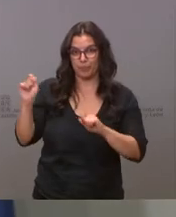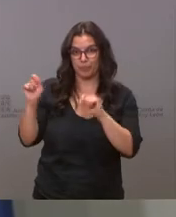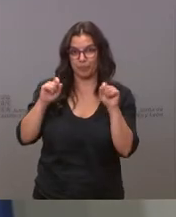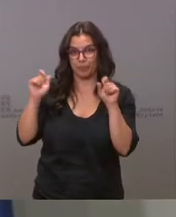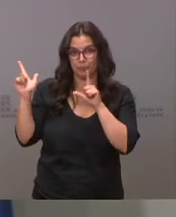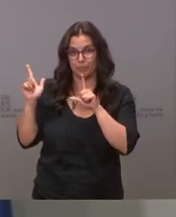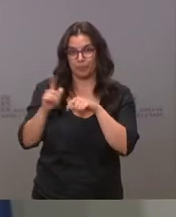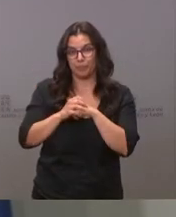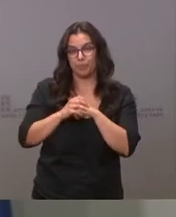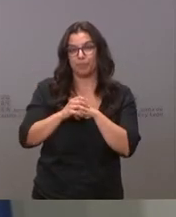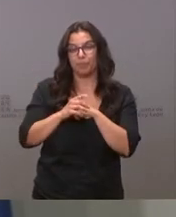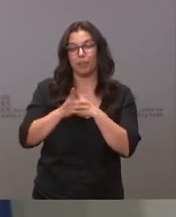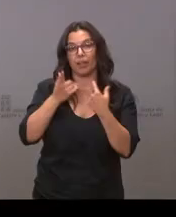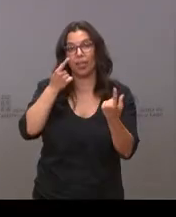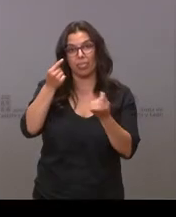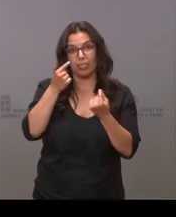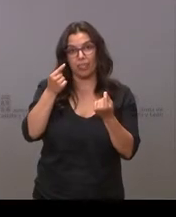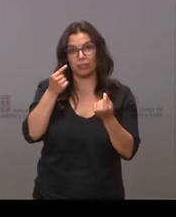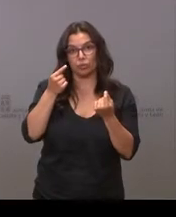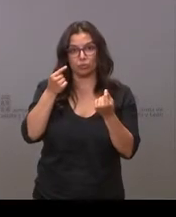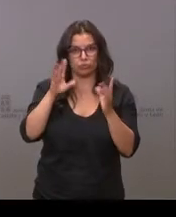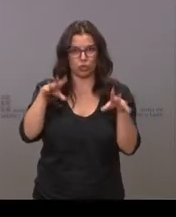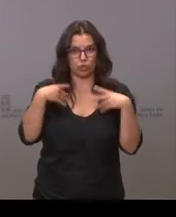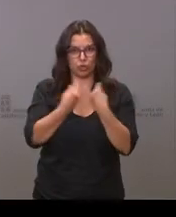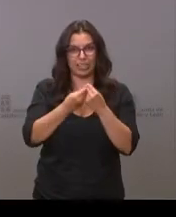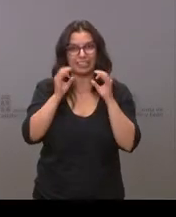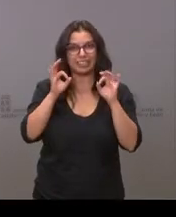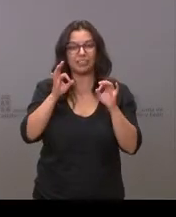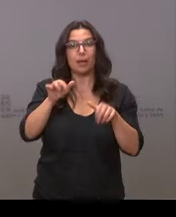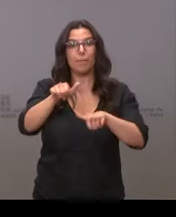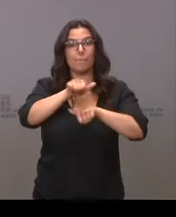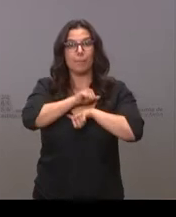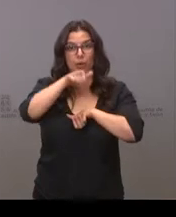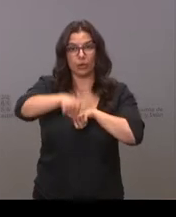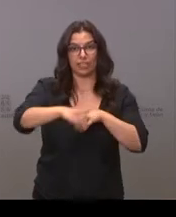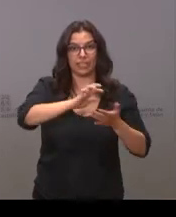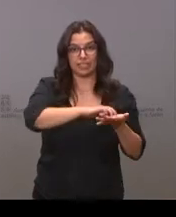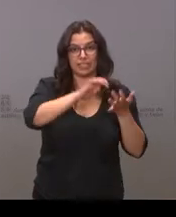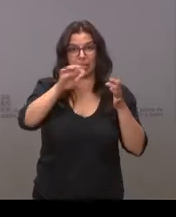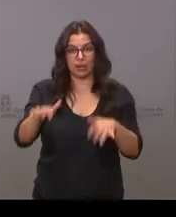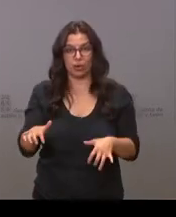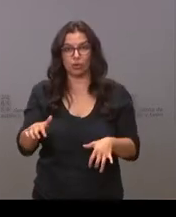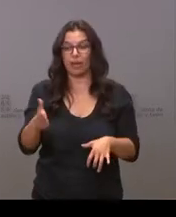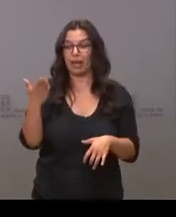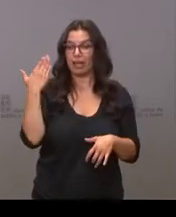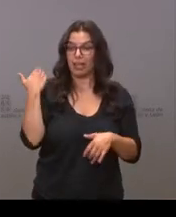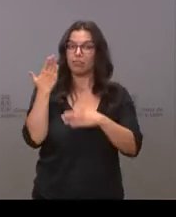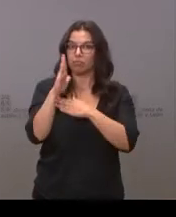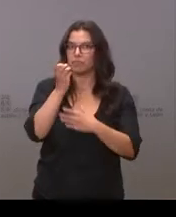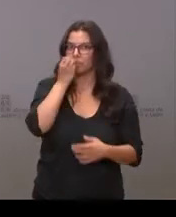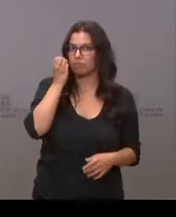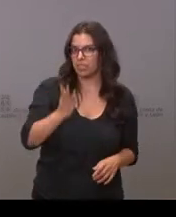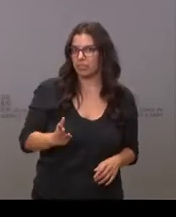absolutos del paro en nuestra comunidad presentados ayer son muy buenos datos.